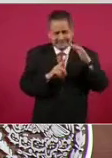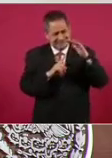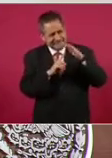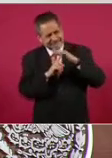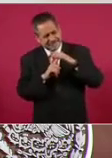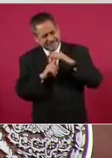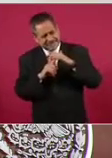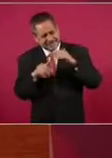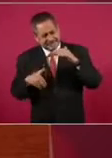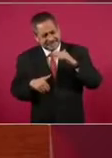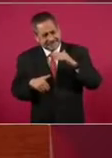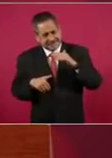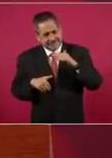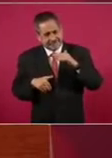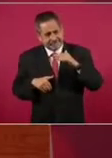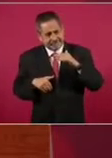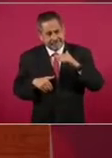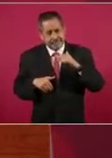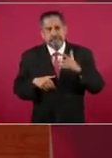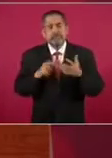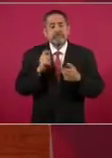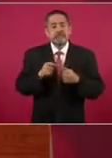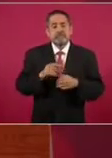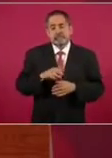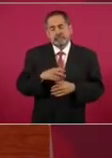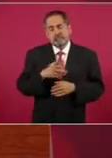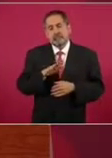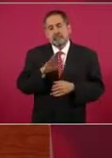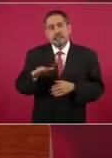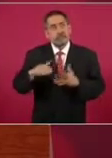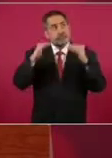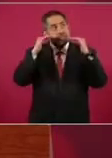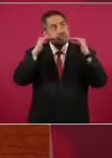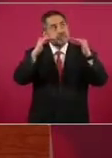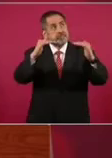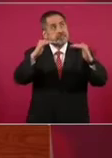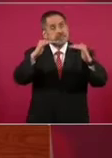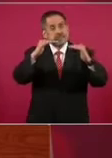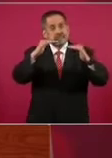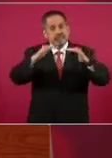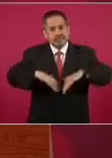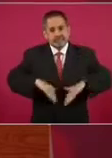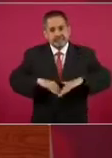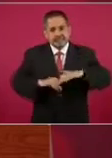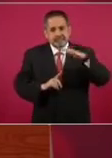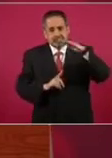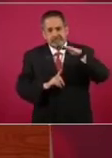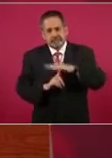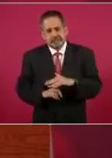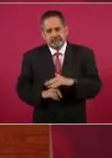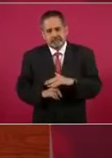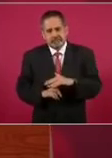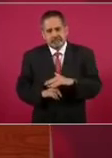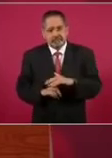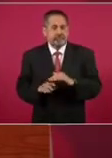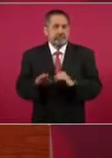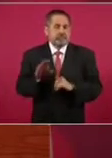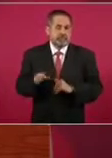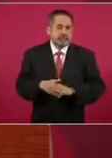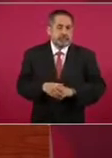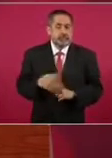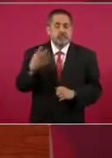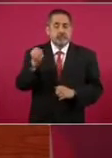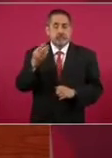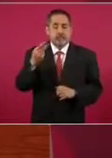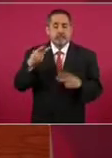y falleció por el colapso de un techo en una plaza comercial. Hubo nueve lesionados en